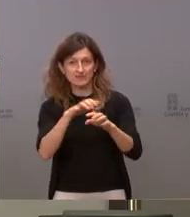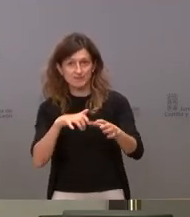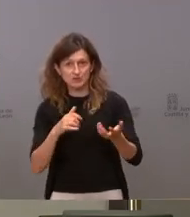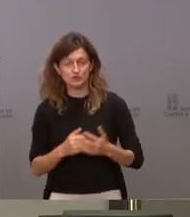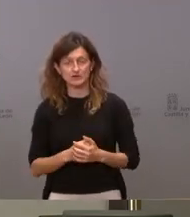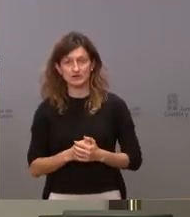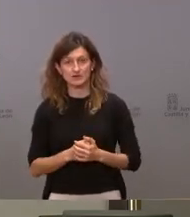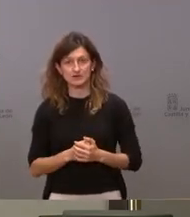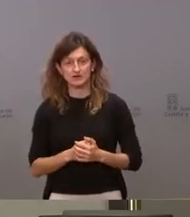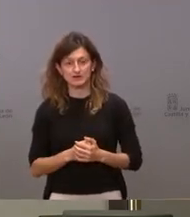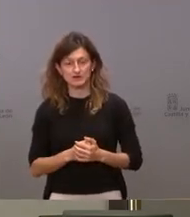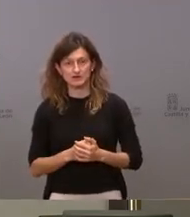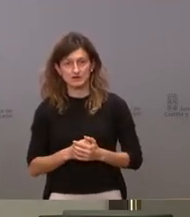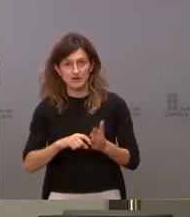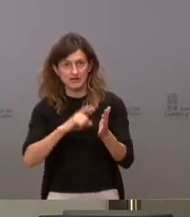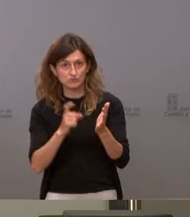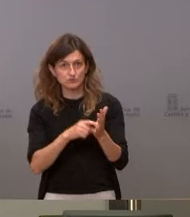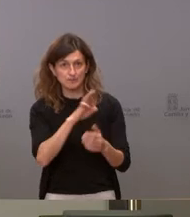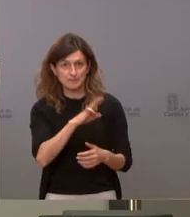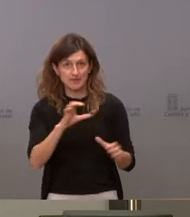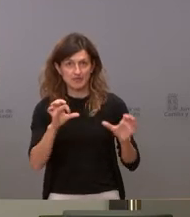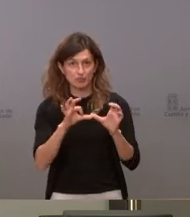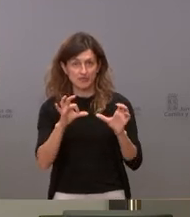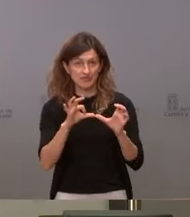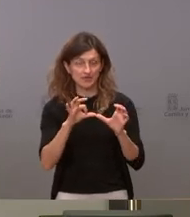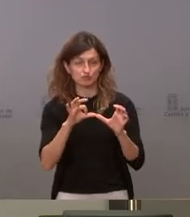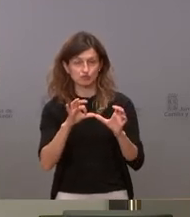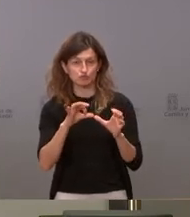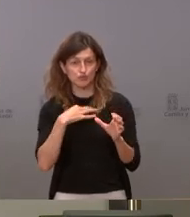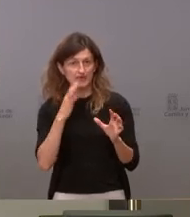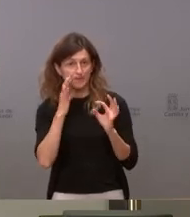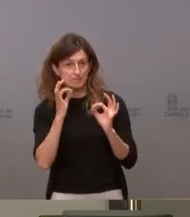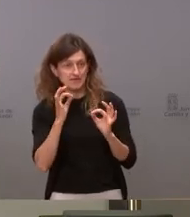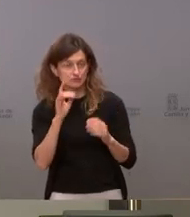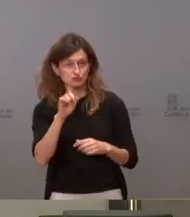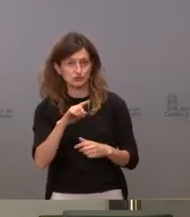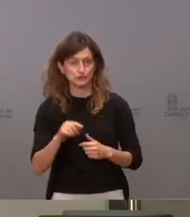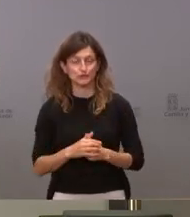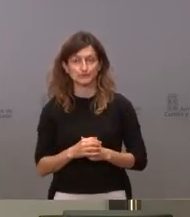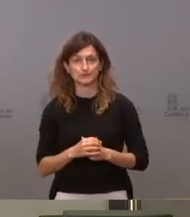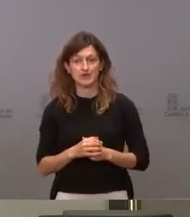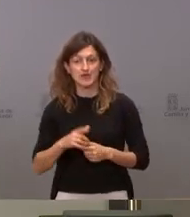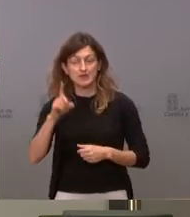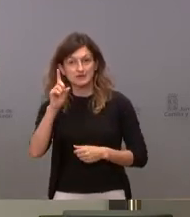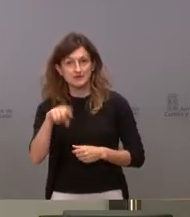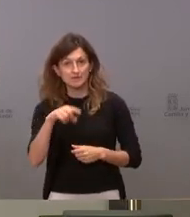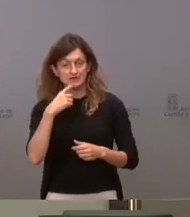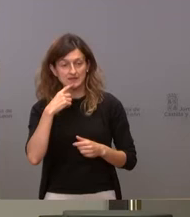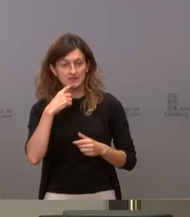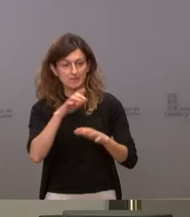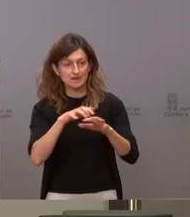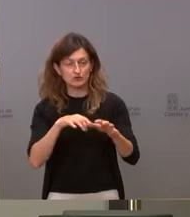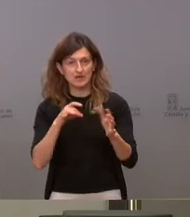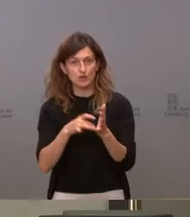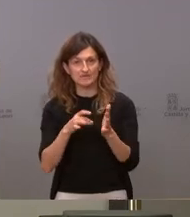tras la pérdida de la mayoría de salud de PP Ciudadanos podría estar en peligro la tramitación y si precisamente con esa eliminación de mayoría